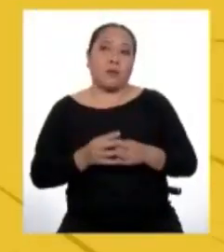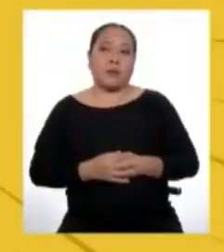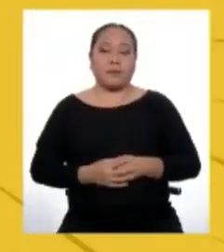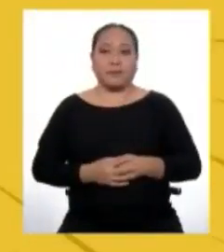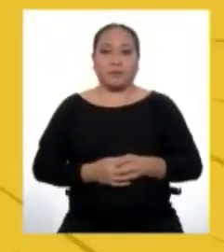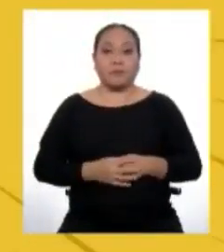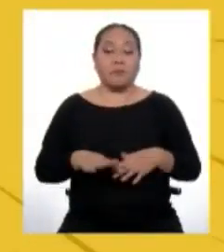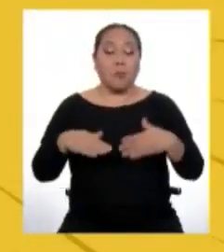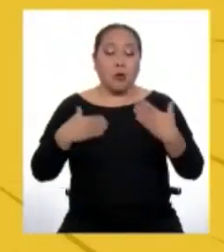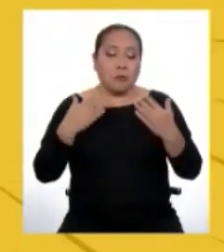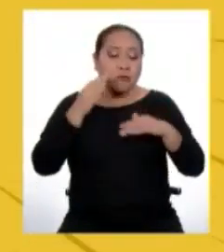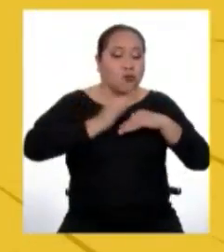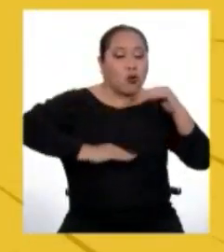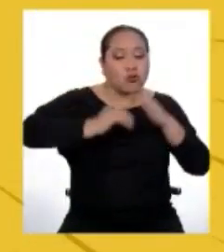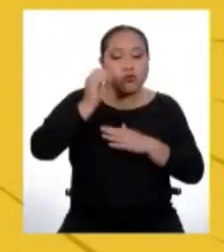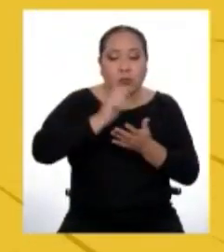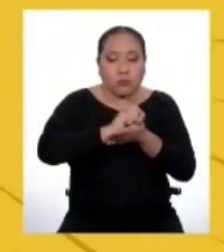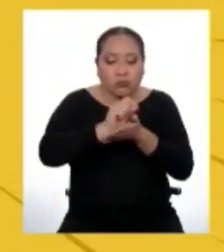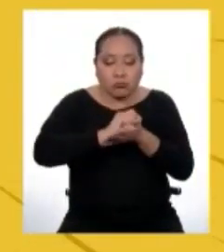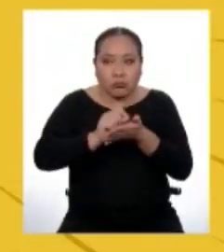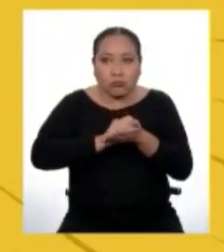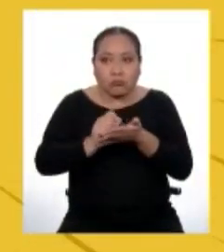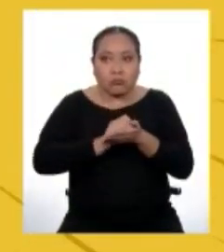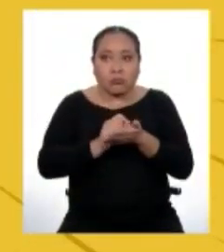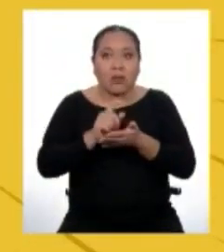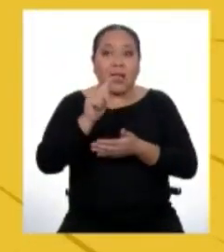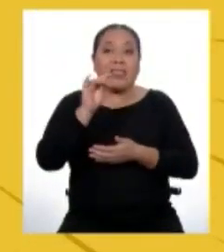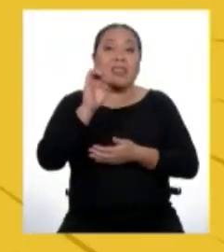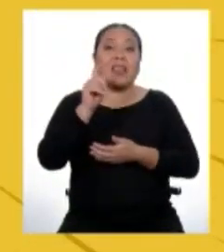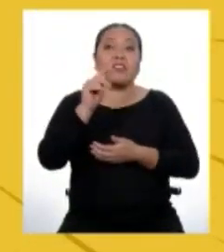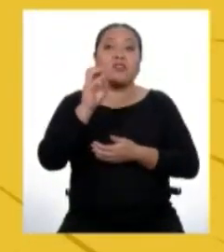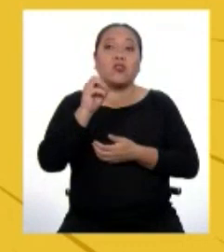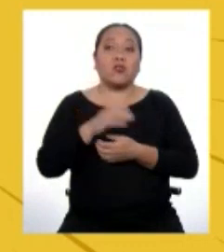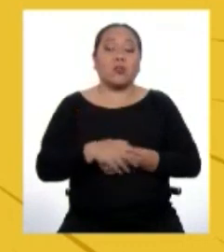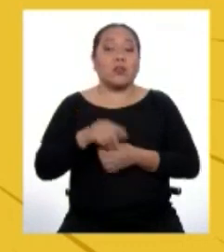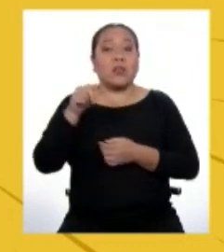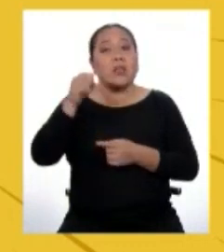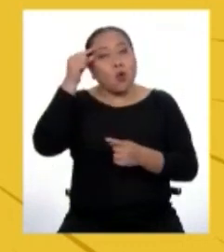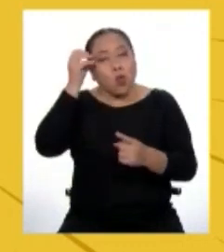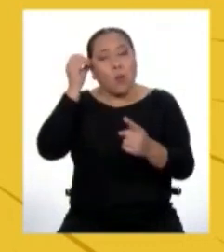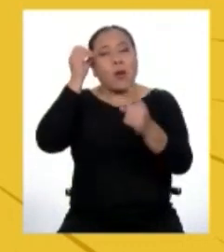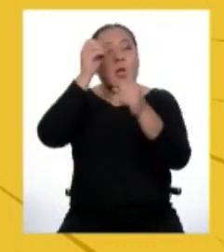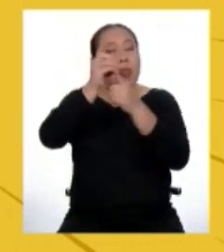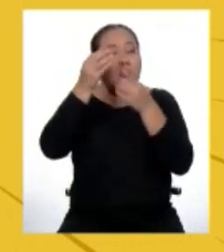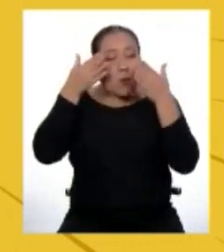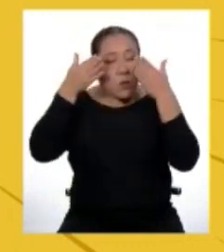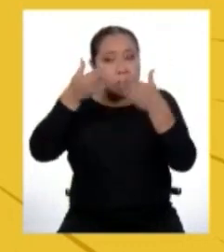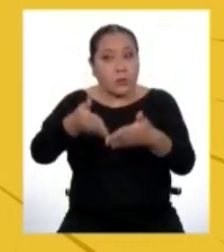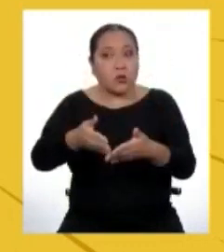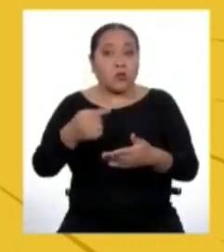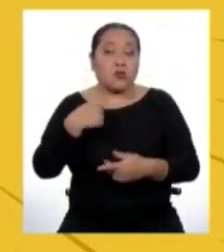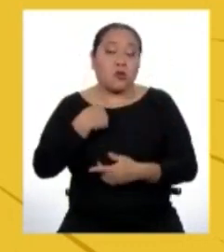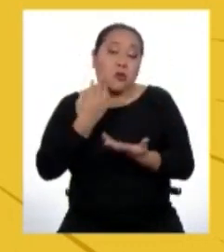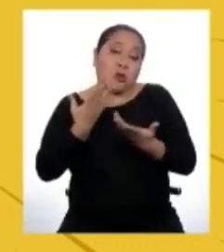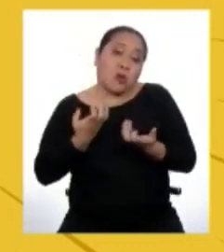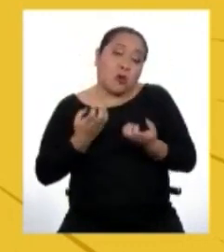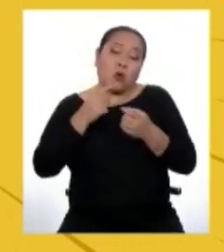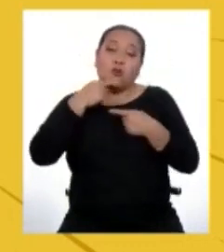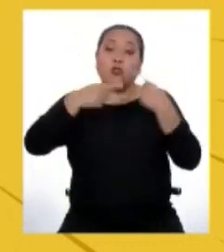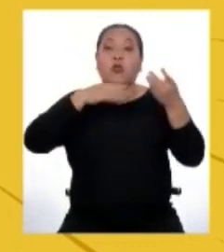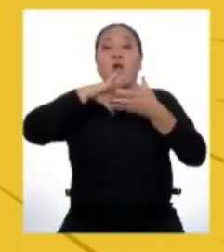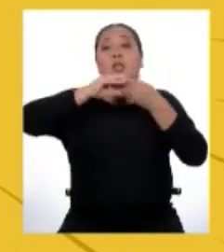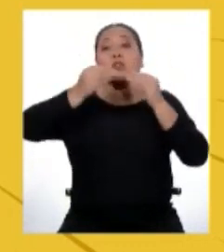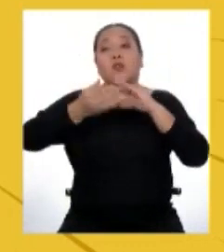Podemos construir textos, por ejemplo, que contengan una intención específica. Si deseo contar una historia,